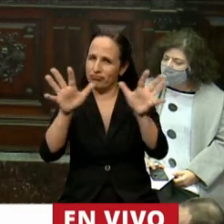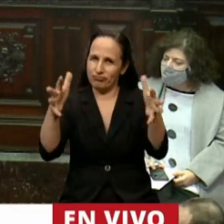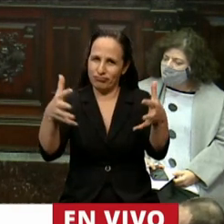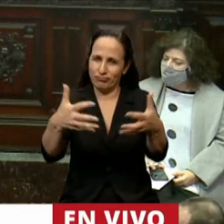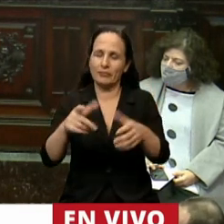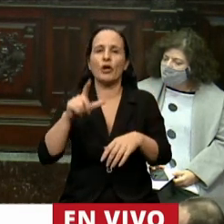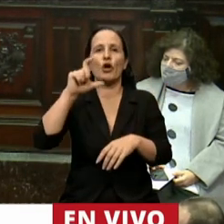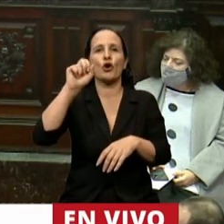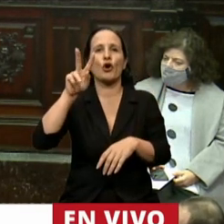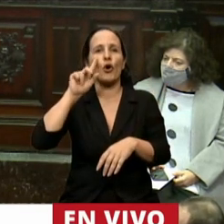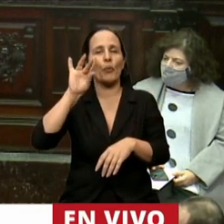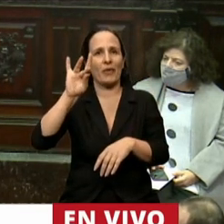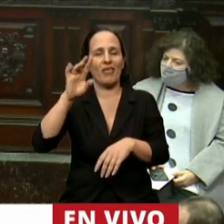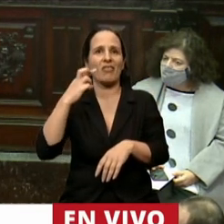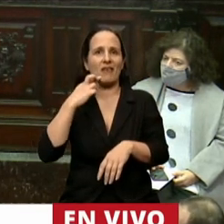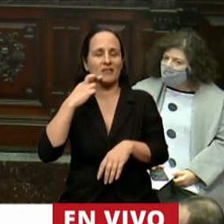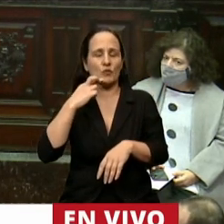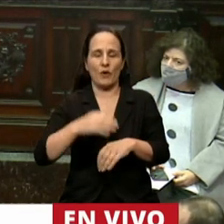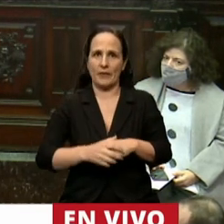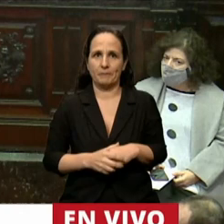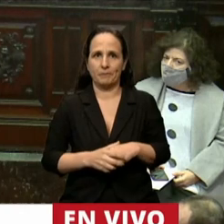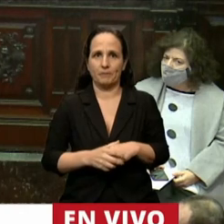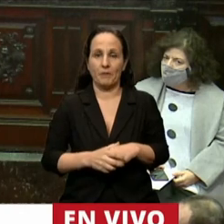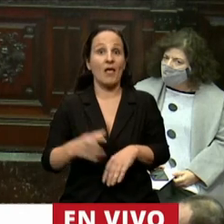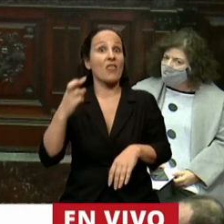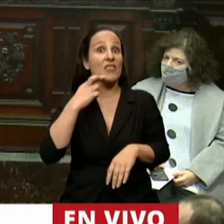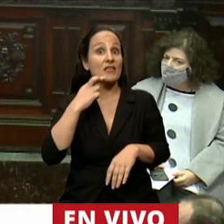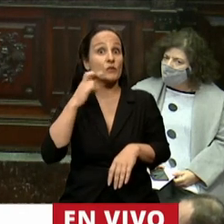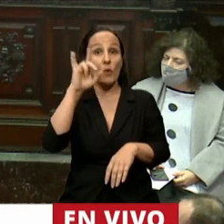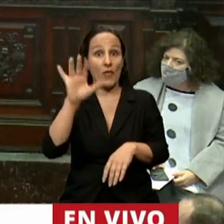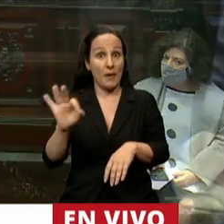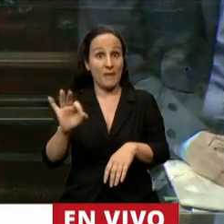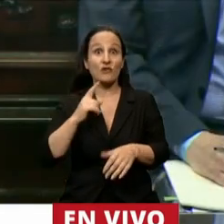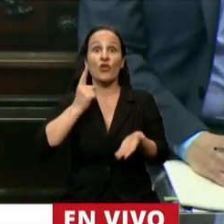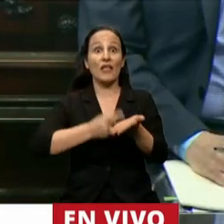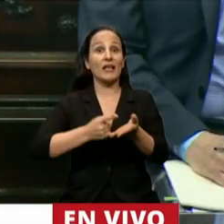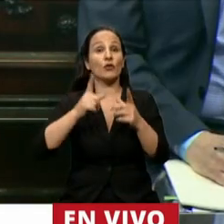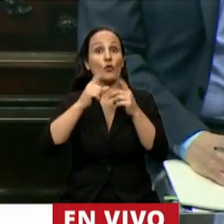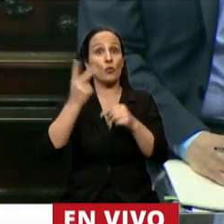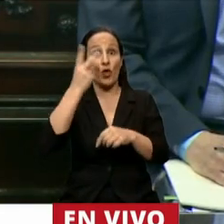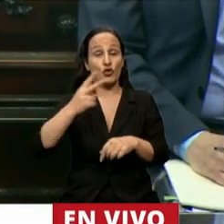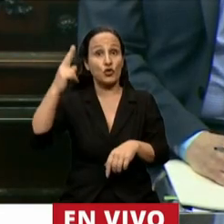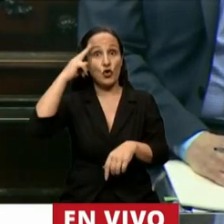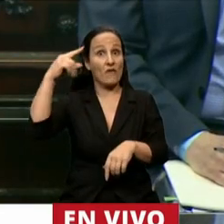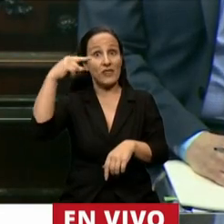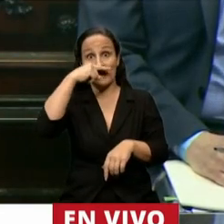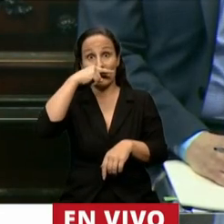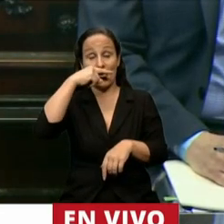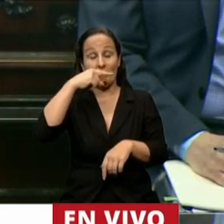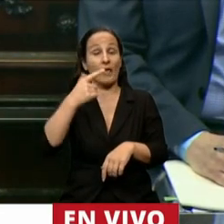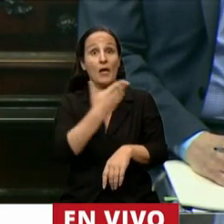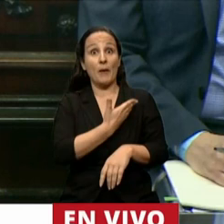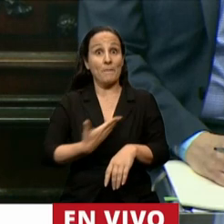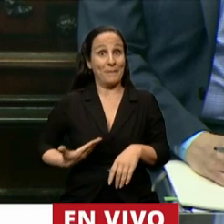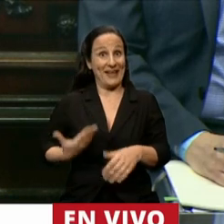del COVID-19. El 19 de marzo, con el decreto 297, el